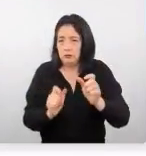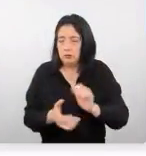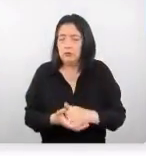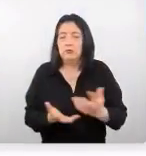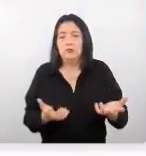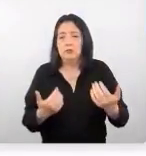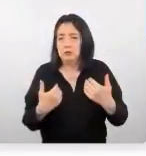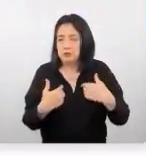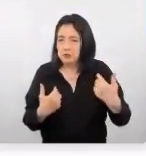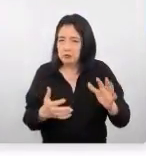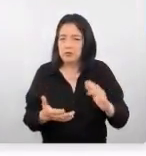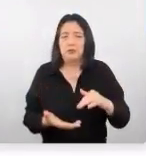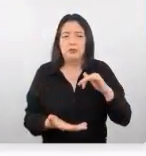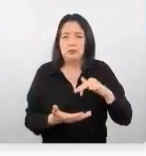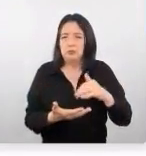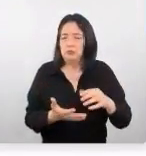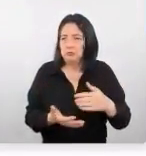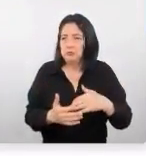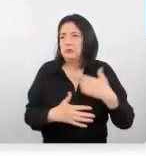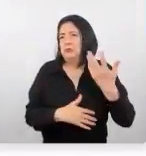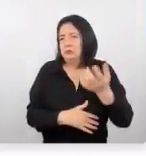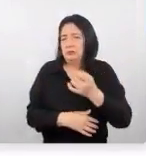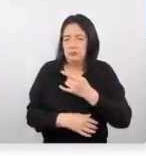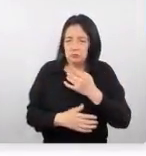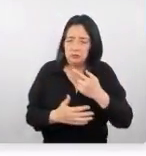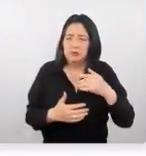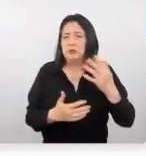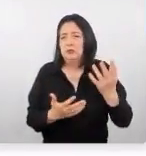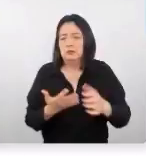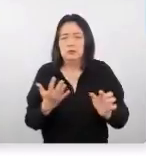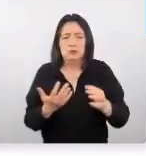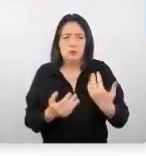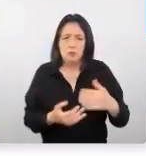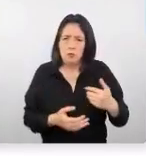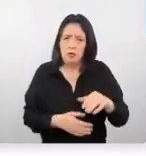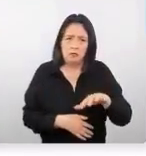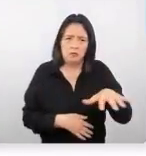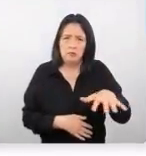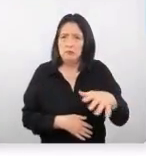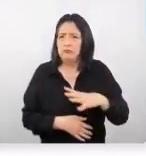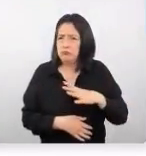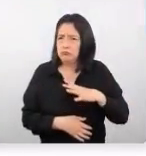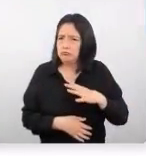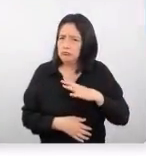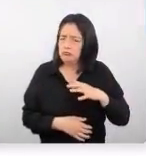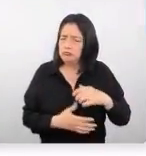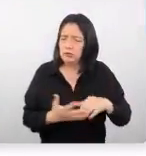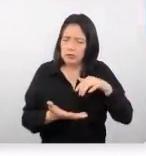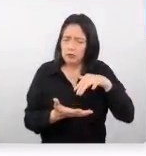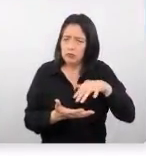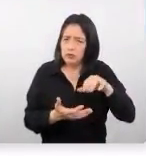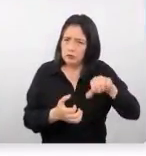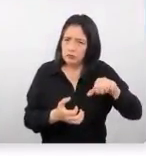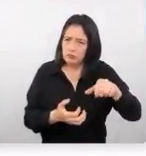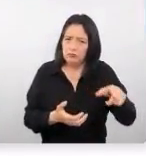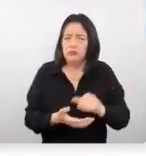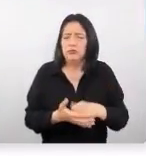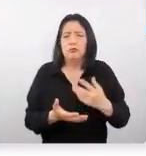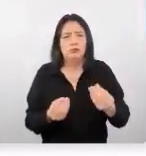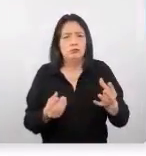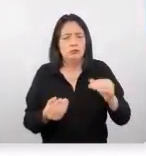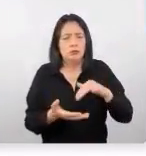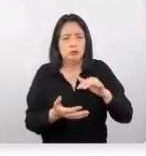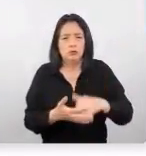tienen estudios posteriores, ¿sí? Es un mercado mucho más educado que otros mercados. Estamos viendo aquí que casi